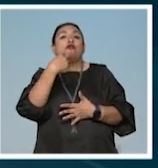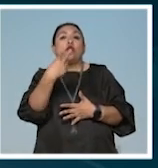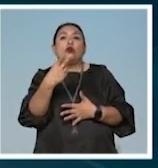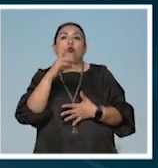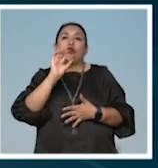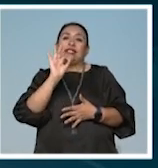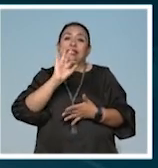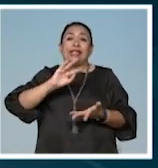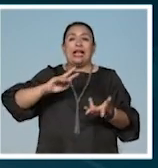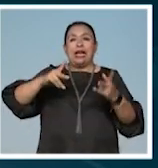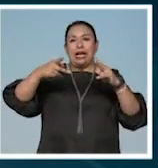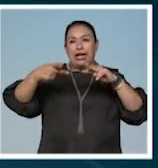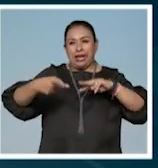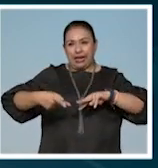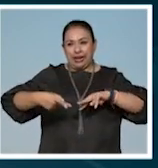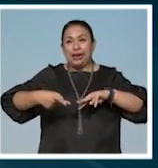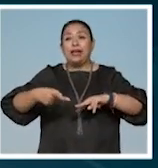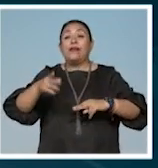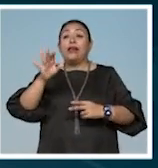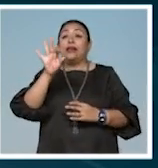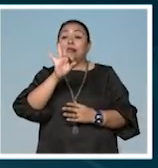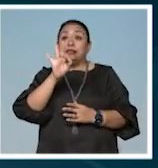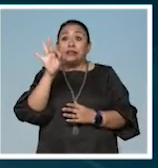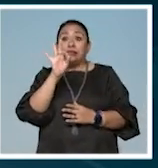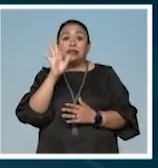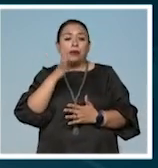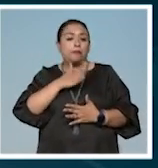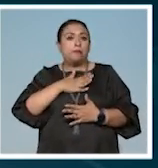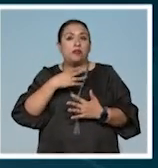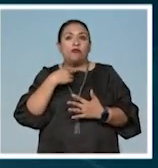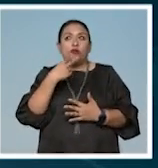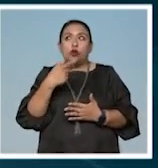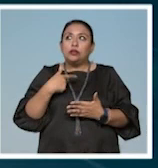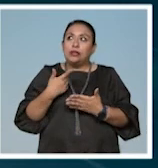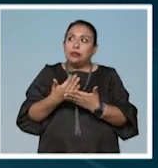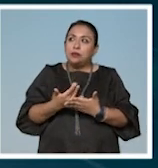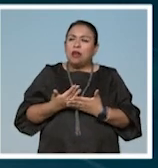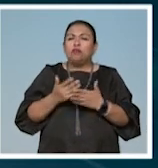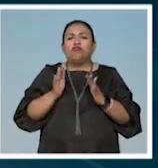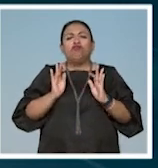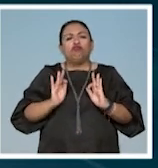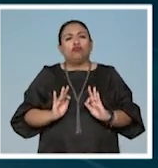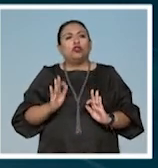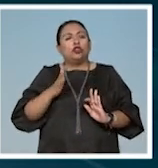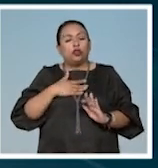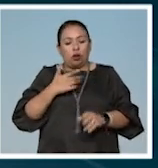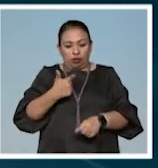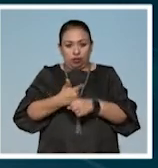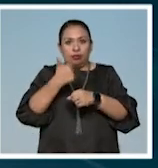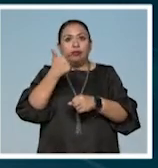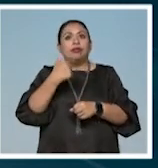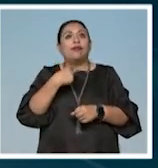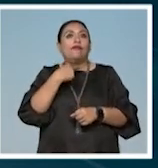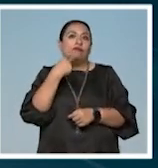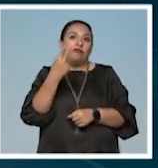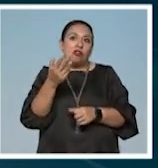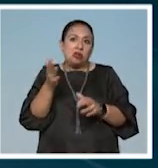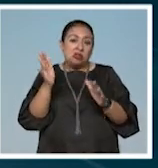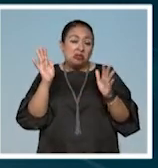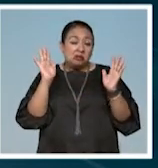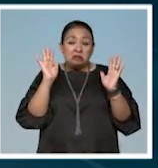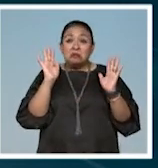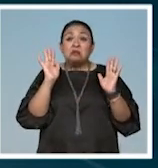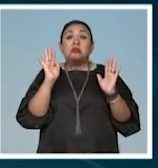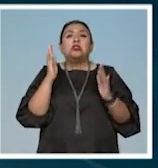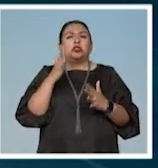al contrario. Quizá haya sido mi voz que estaba esperando tranquila que yo llegara a ella. Porque en ningún